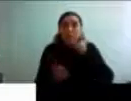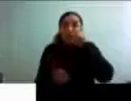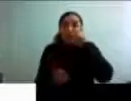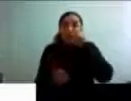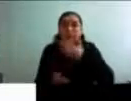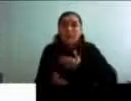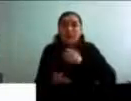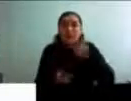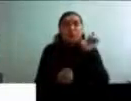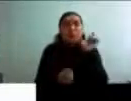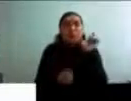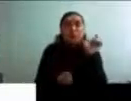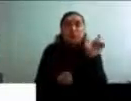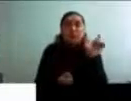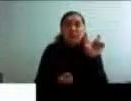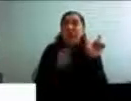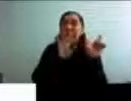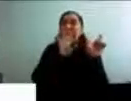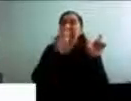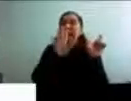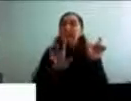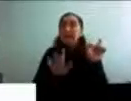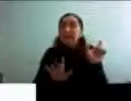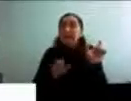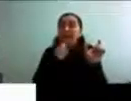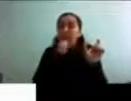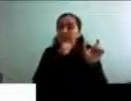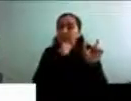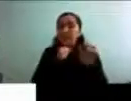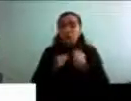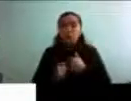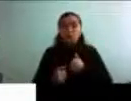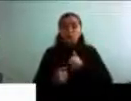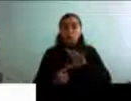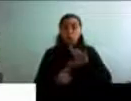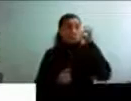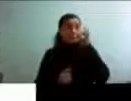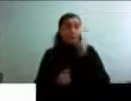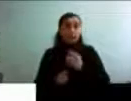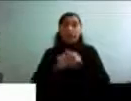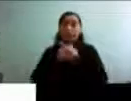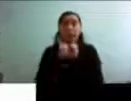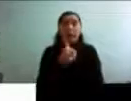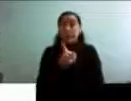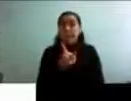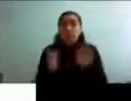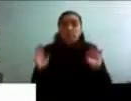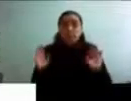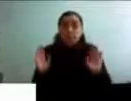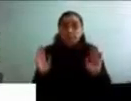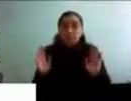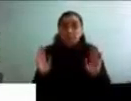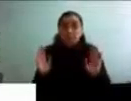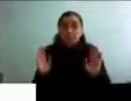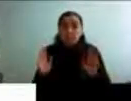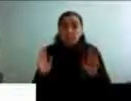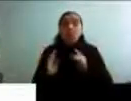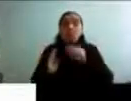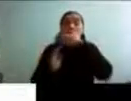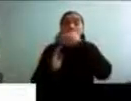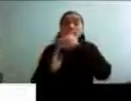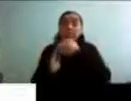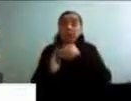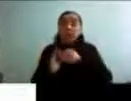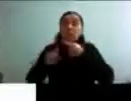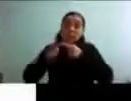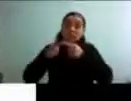como característicos del envejecimiento, uno de ellos que yo escogería al menos sería cambios. Y les decía yo desde todos los